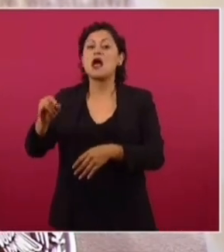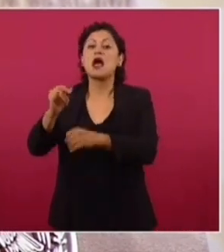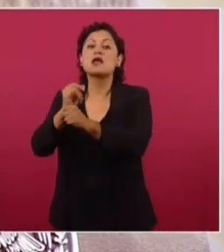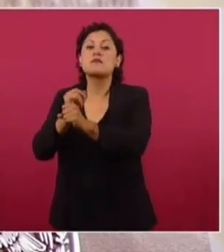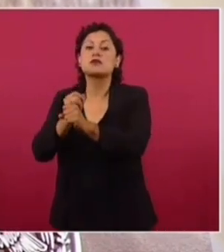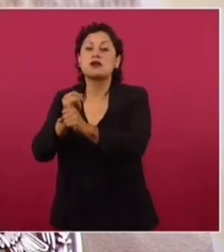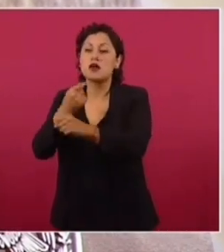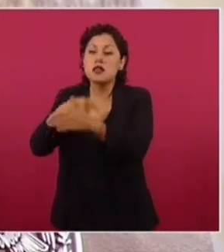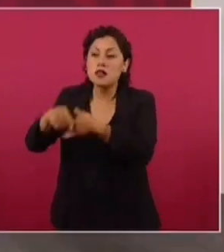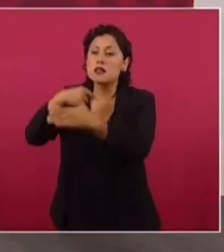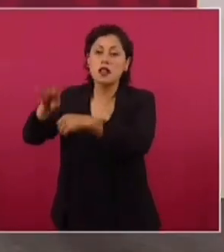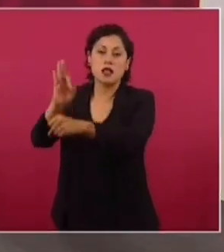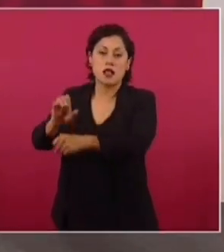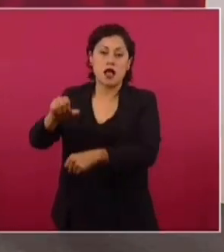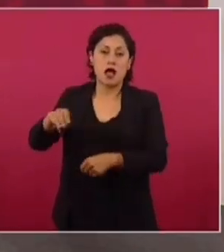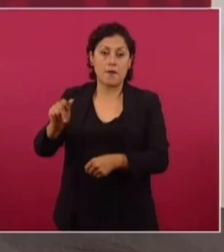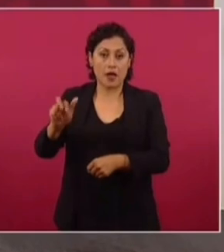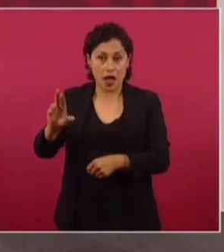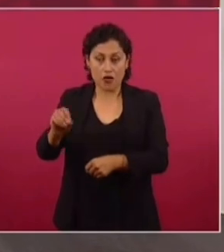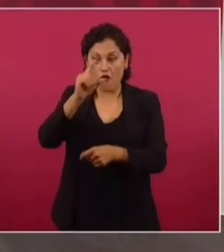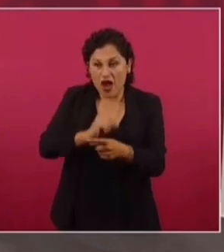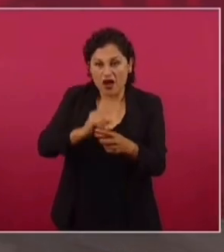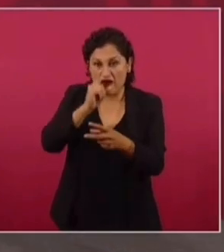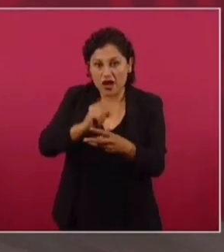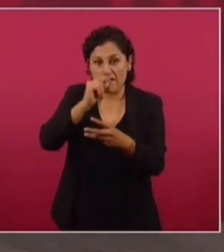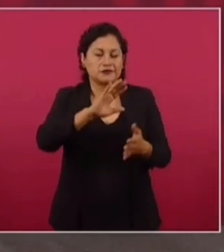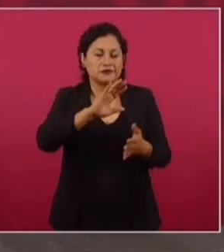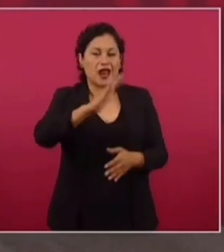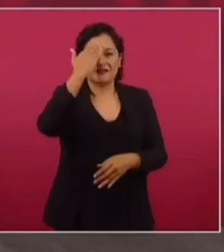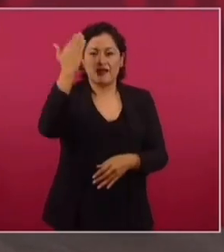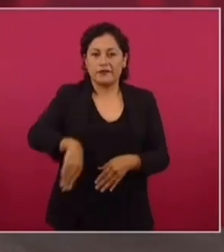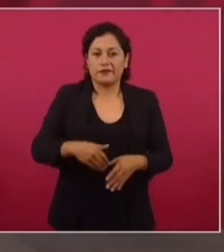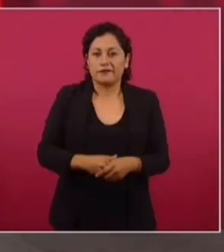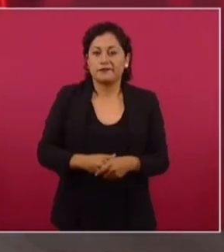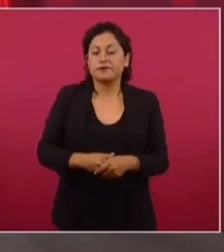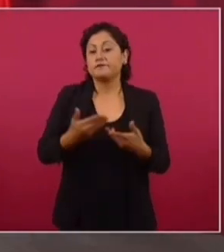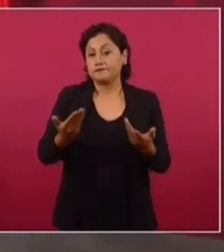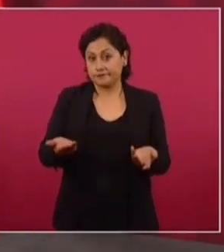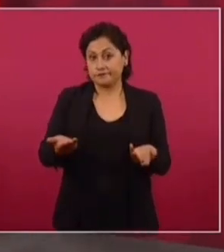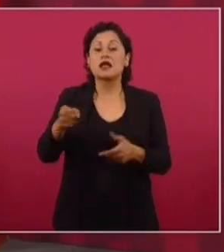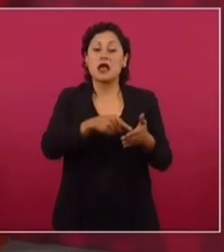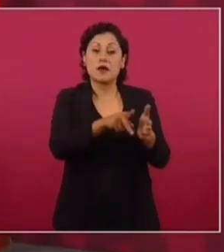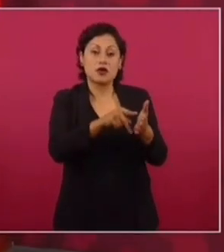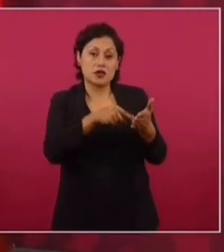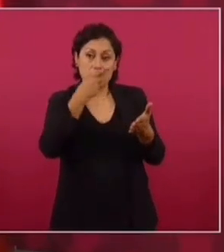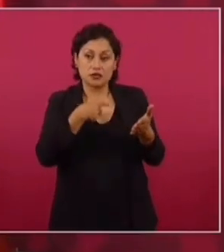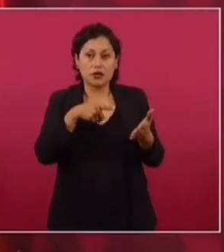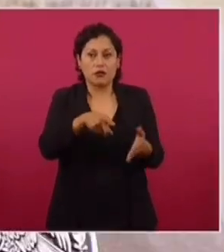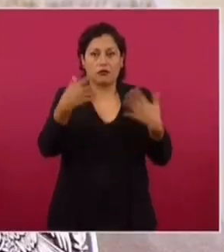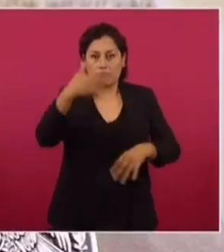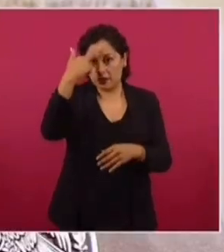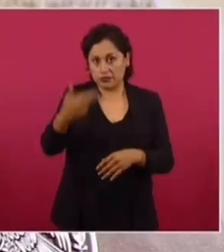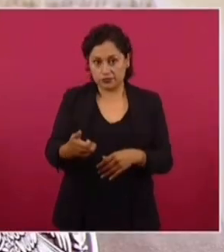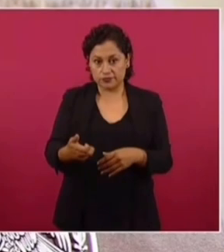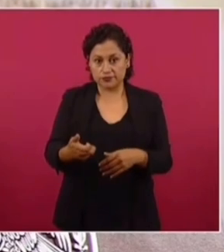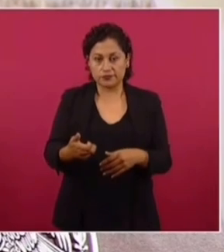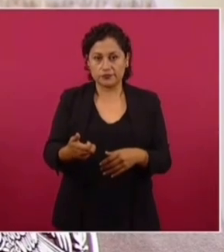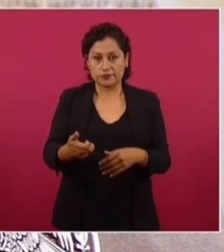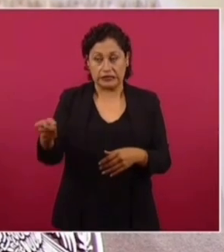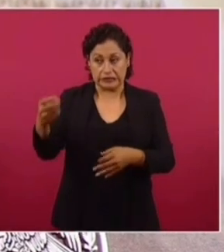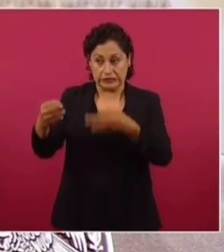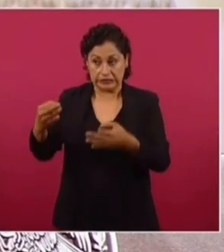interpuestos y que nos está dando la razón. Entonces, ya iniciaron